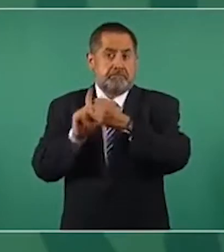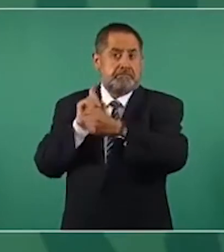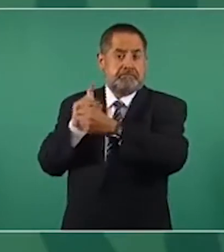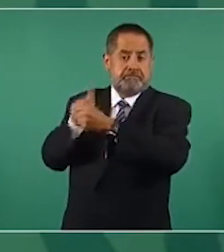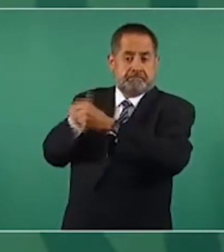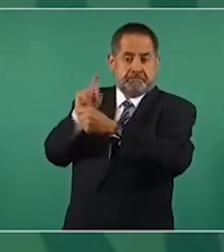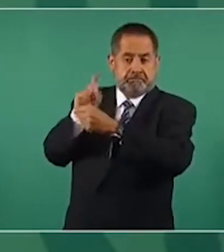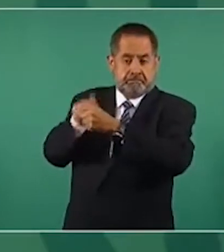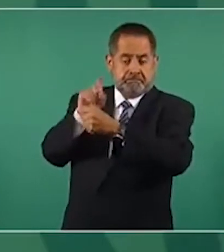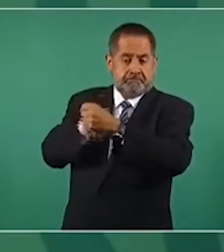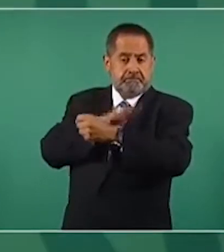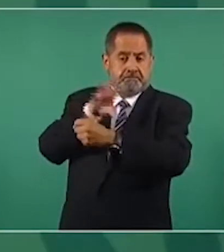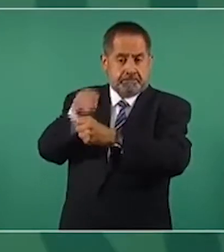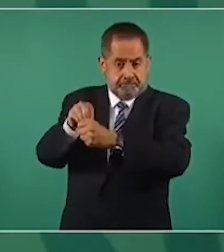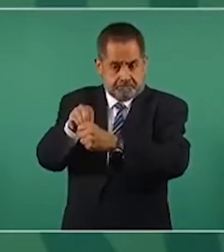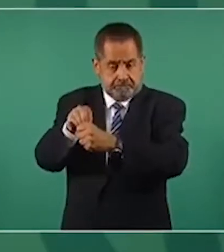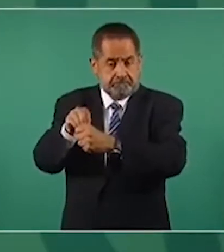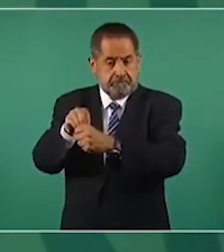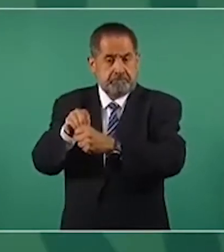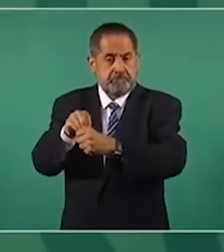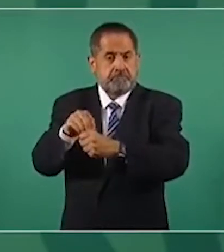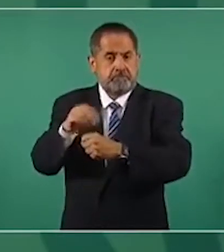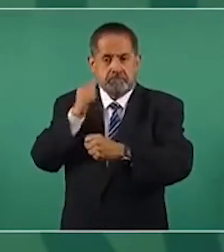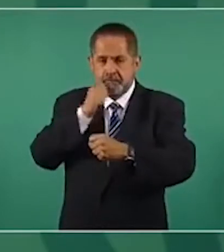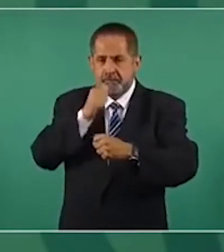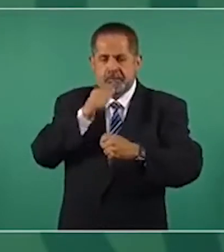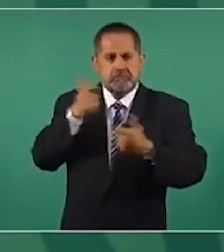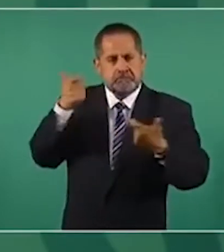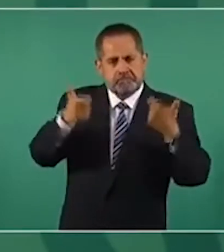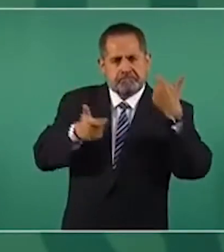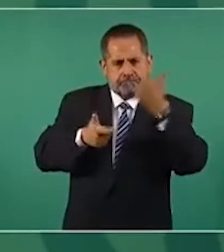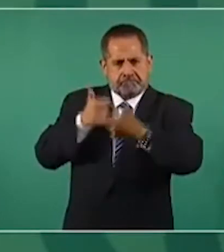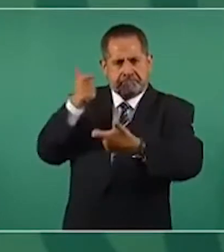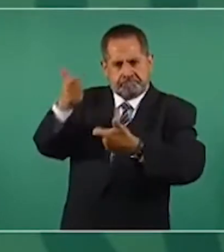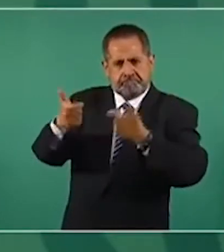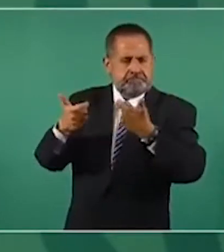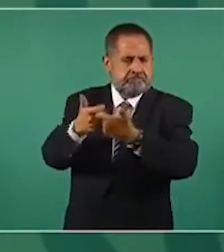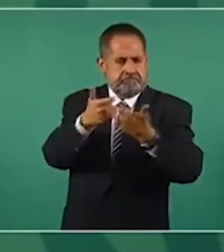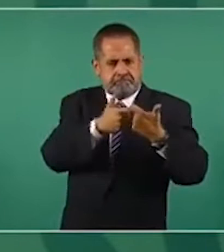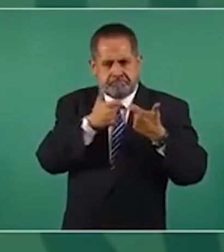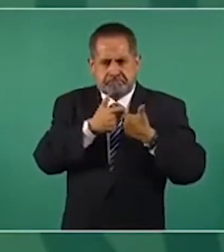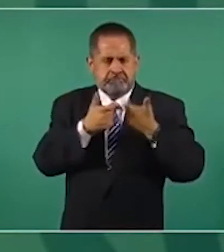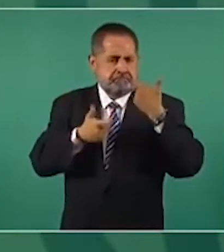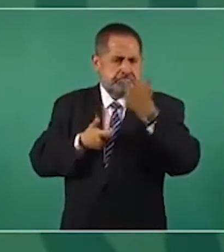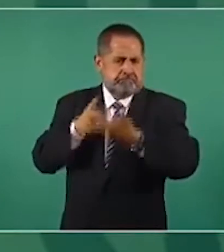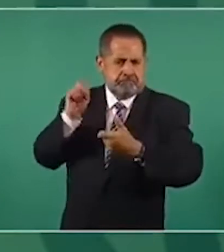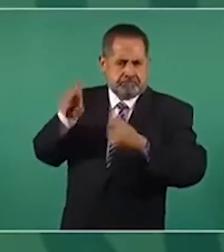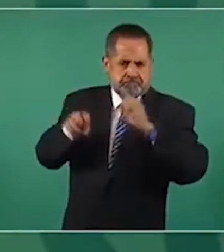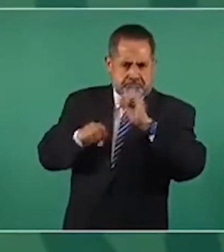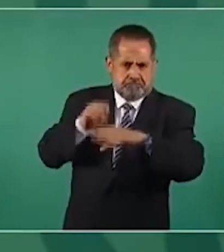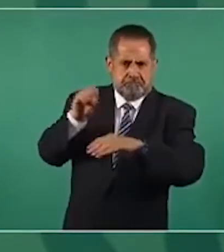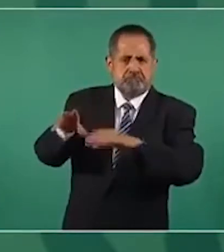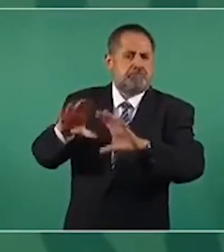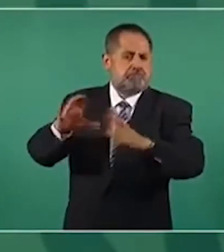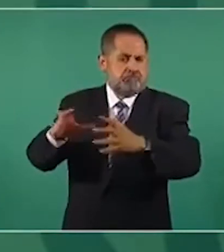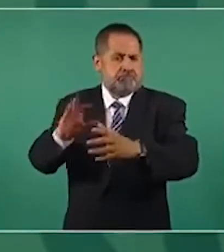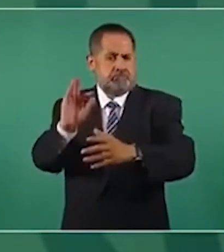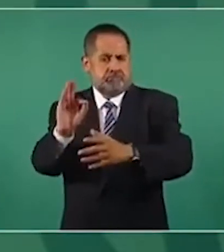van aportando a este fondo